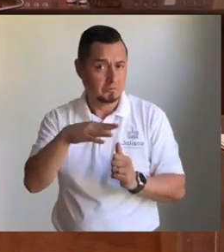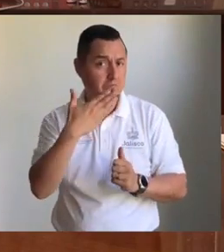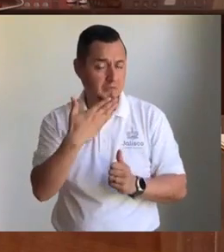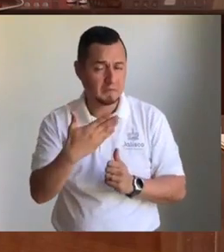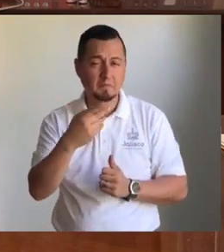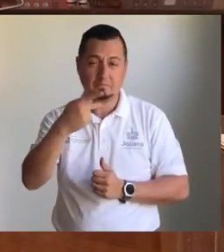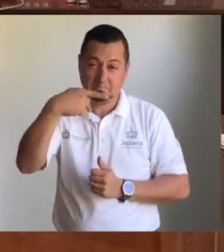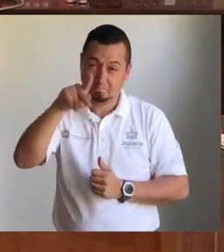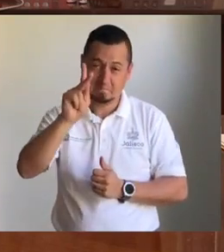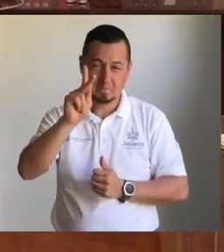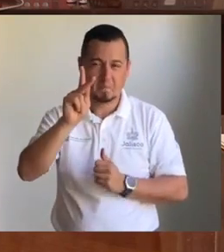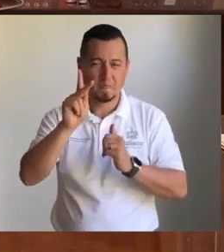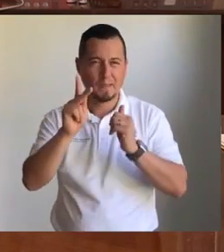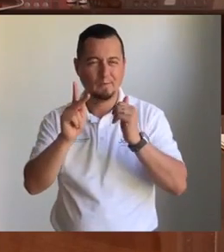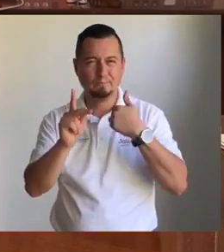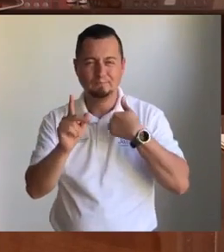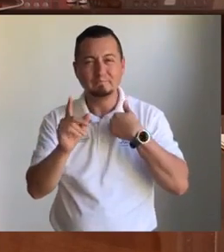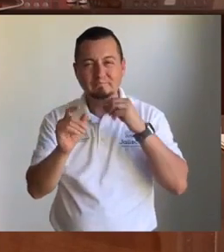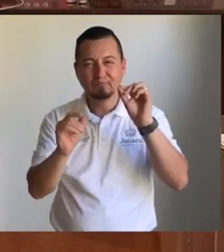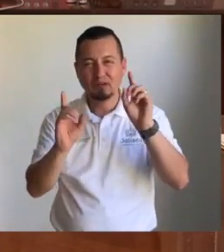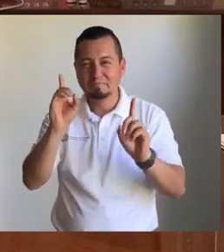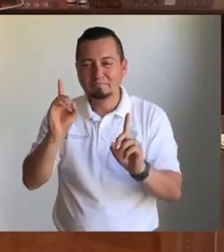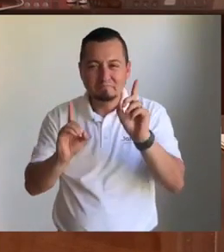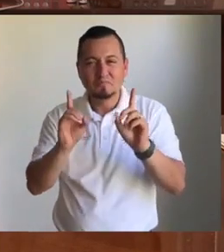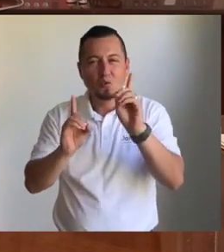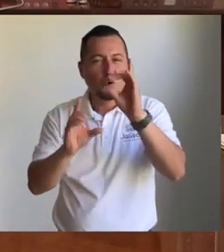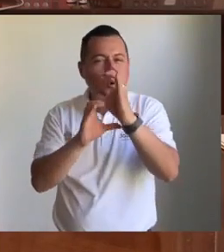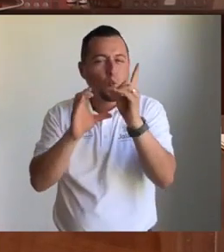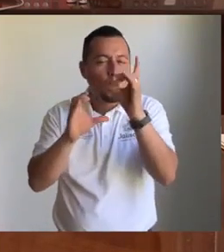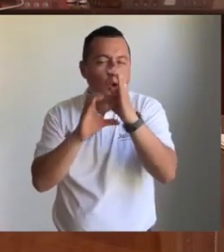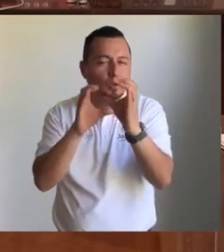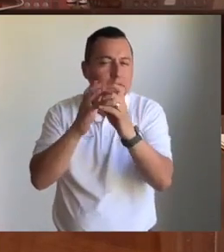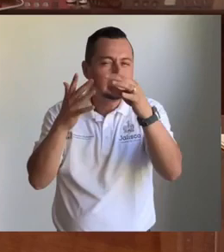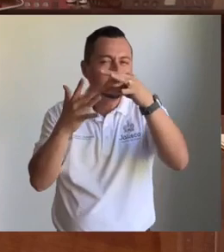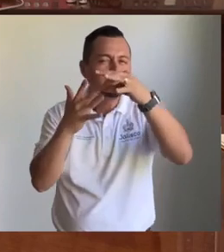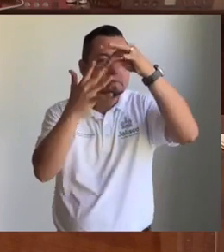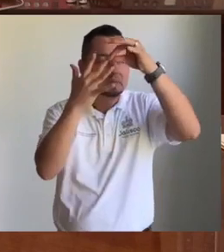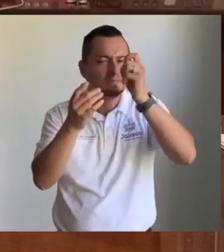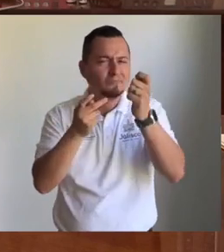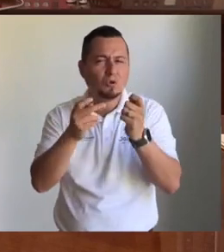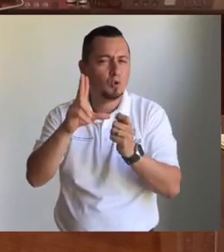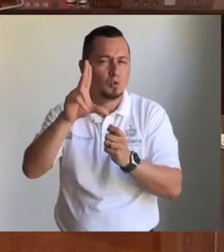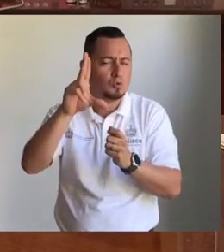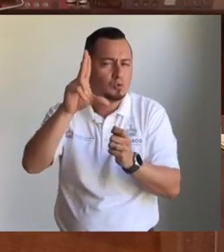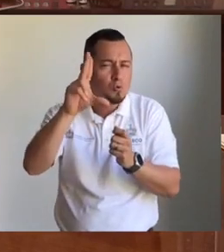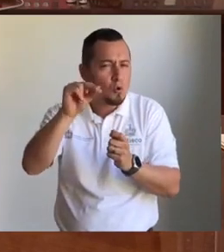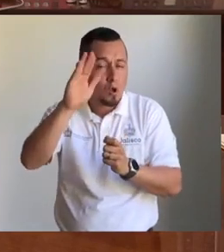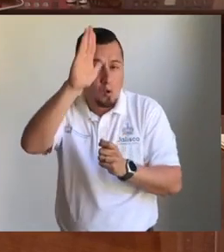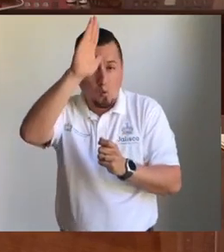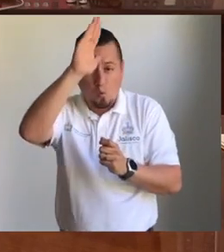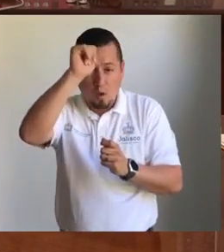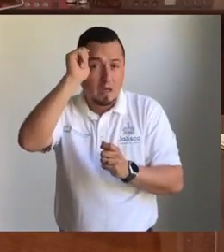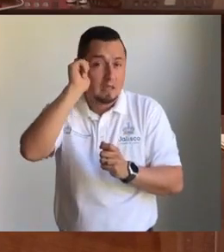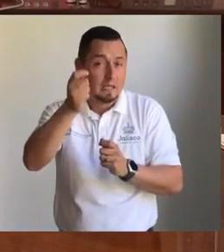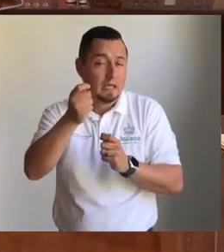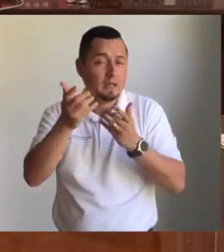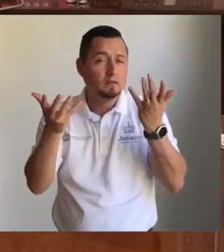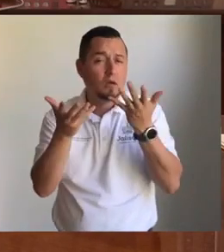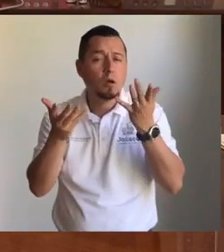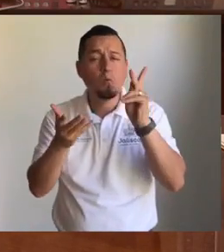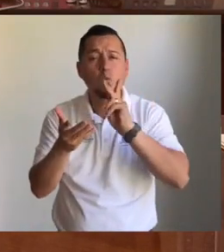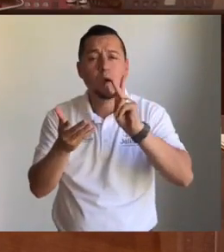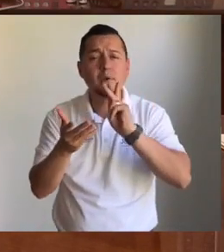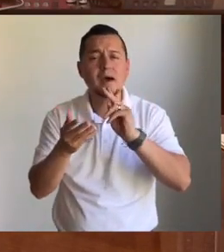mexicanos. Sin embargo, de manera inexplicable, ha asumido una postura que no compartimos en el tema